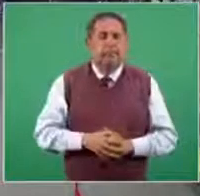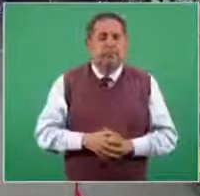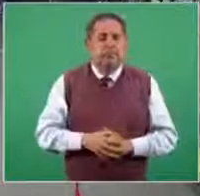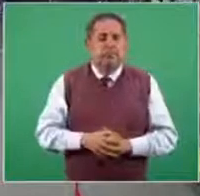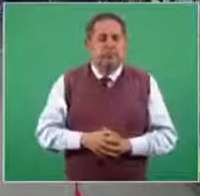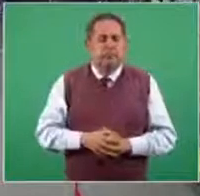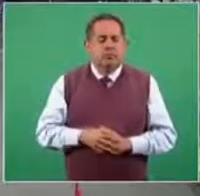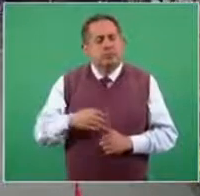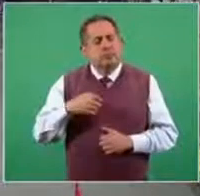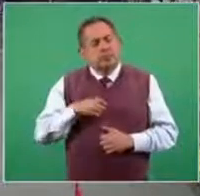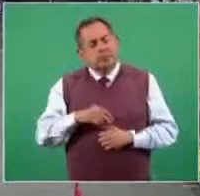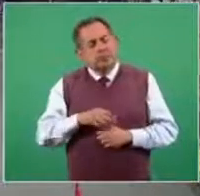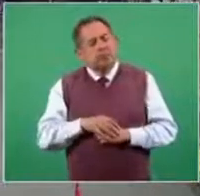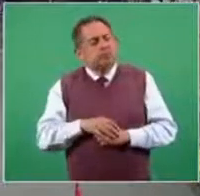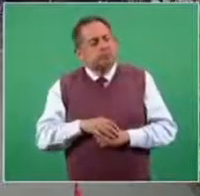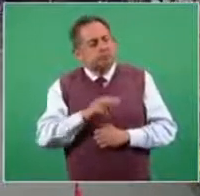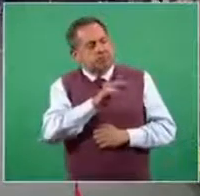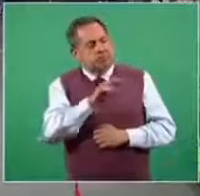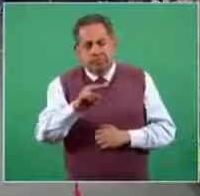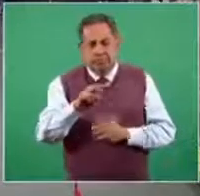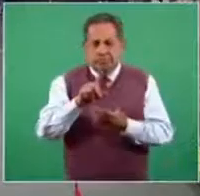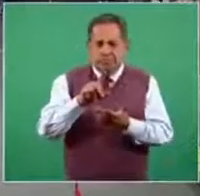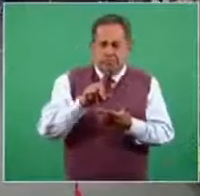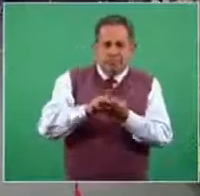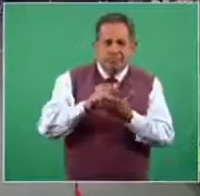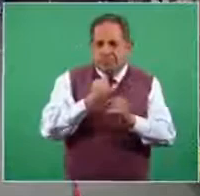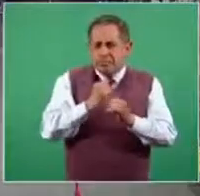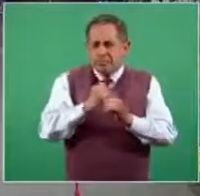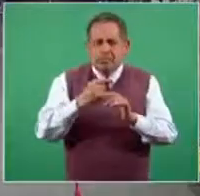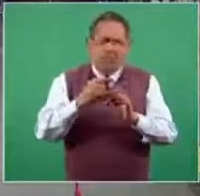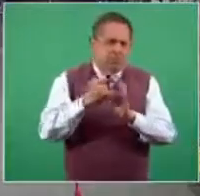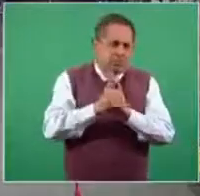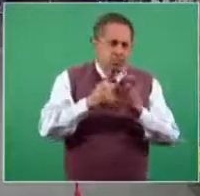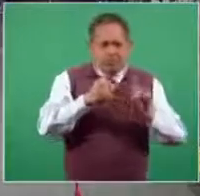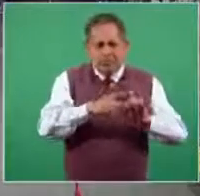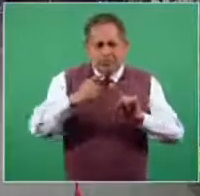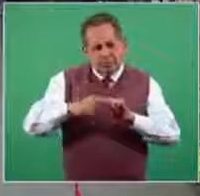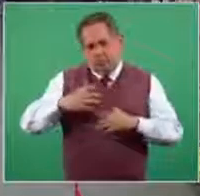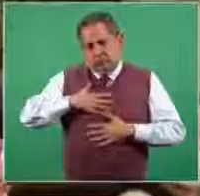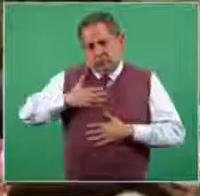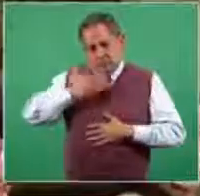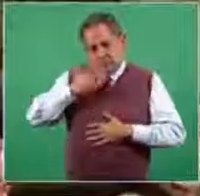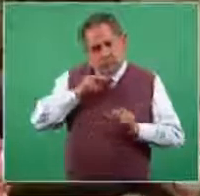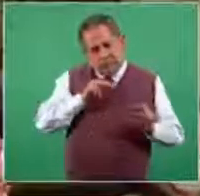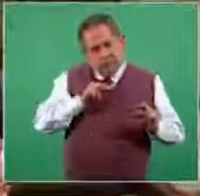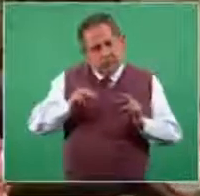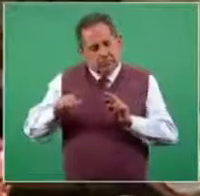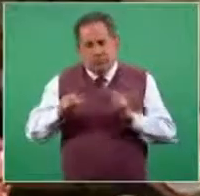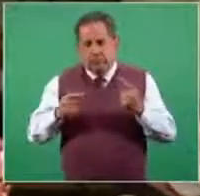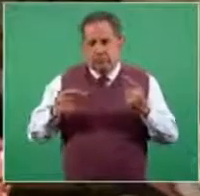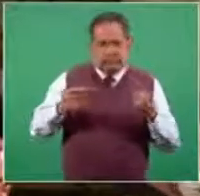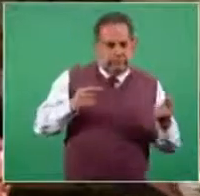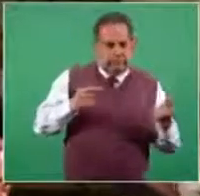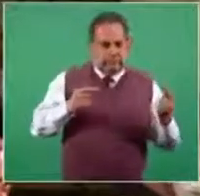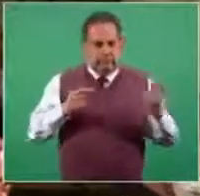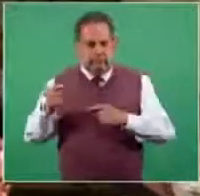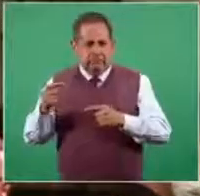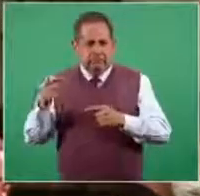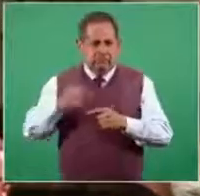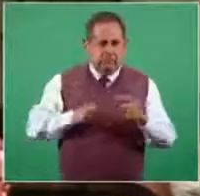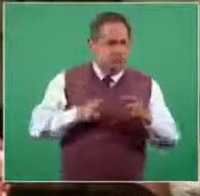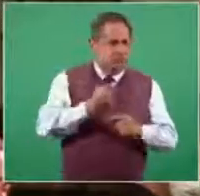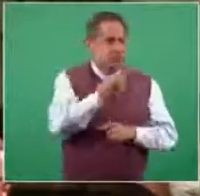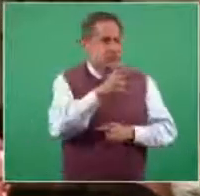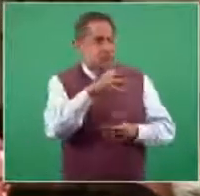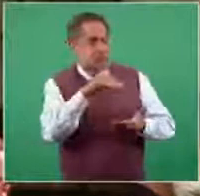Hemos estado viendo en redes sociales que en nuestra especialidad la batalla de decir 152